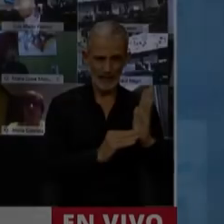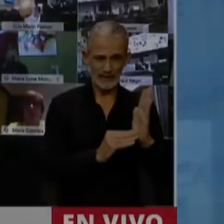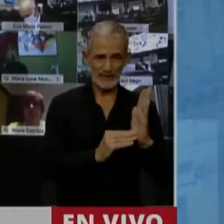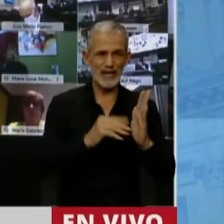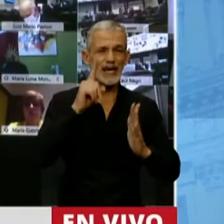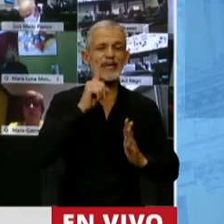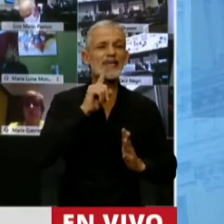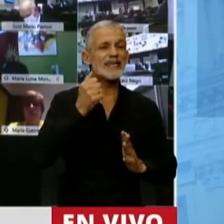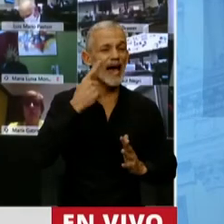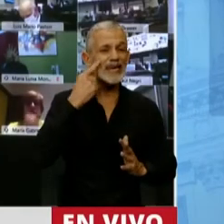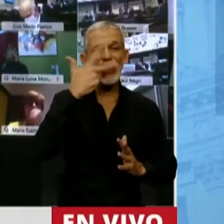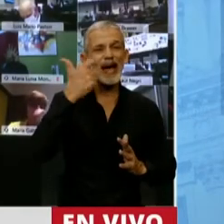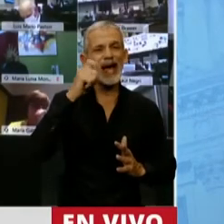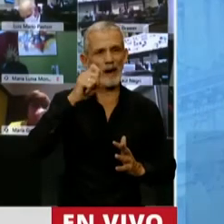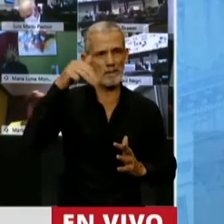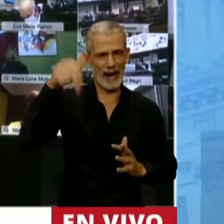Itaí Hackman.